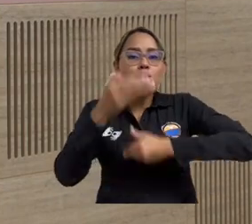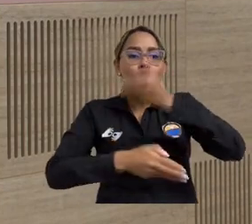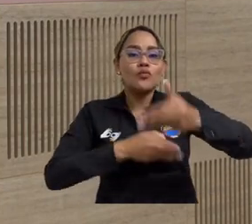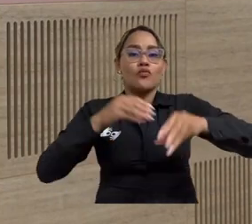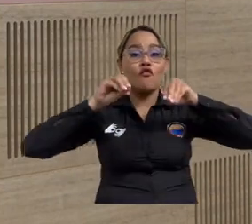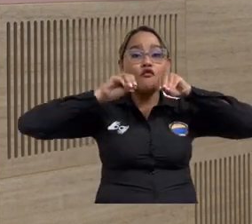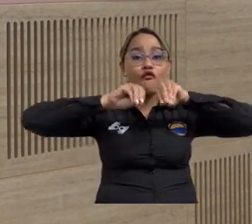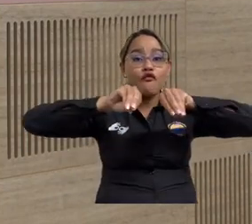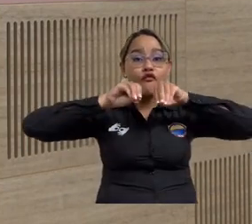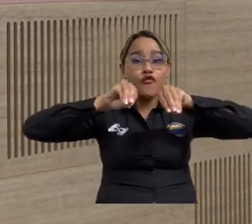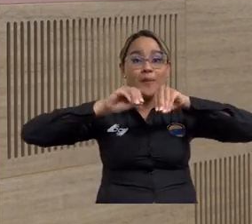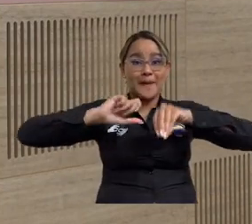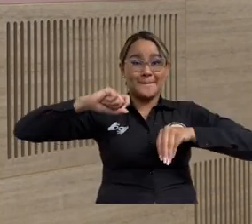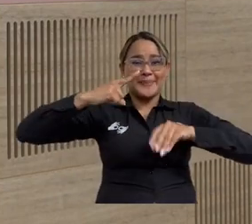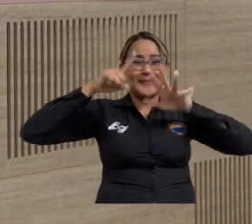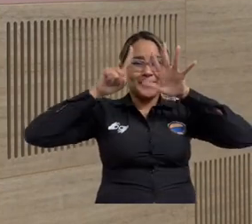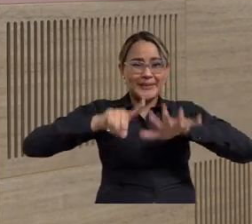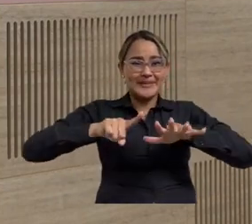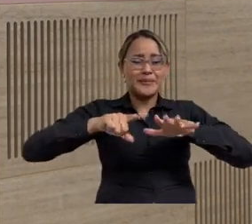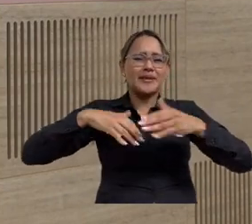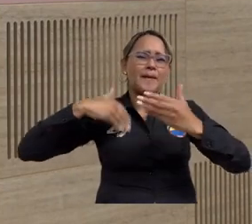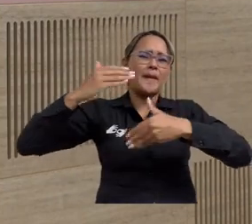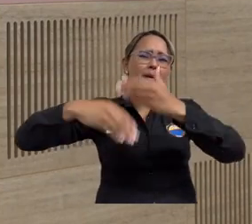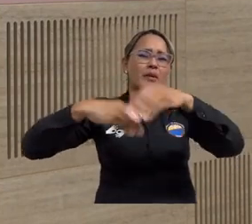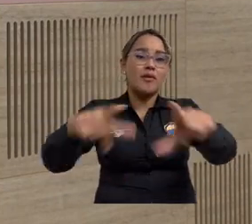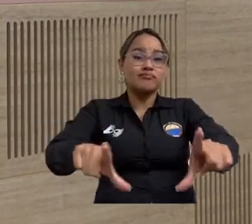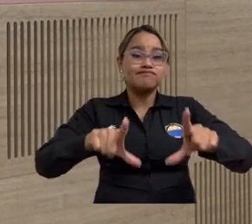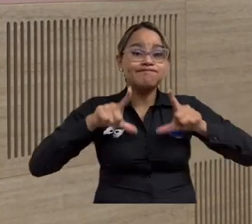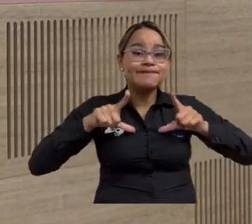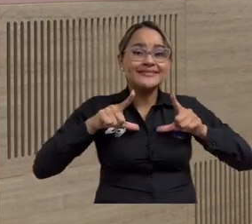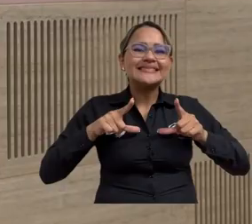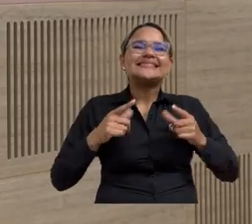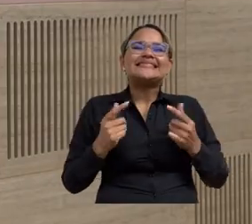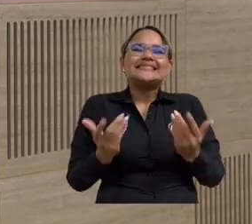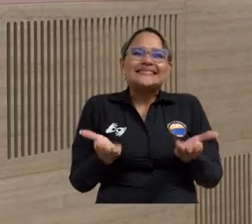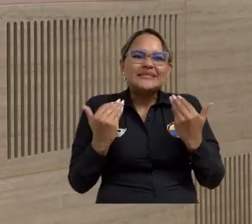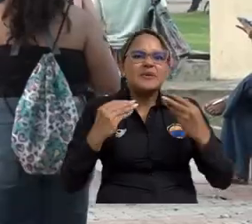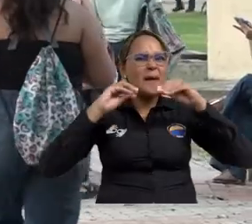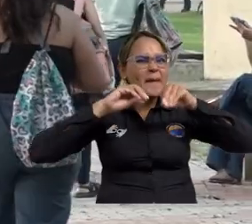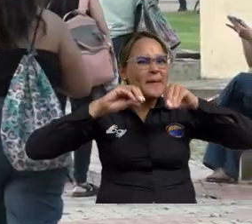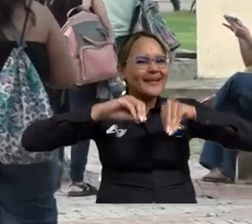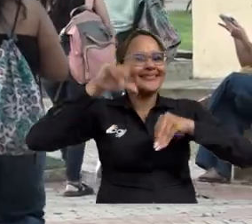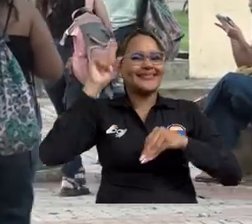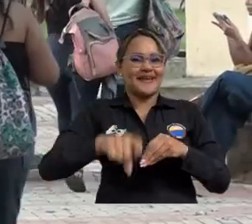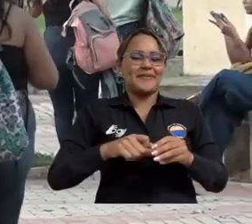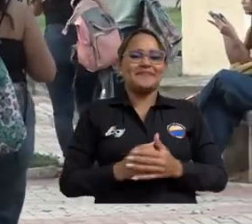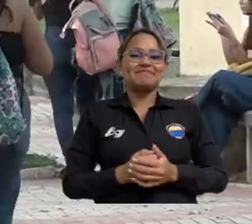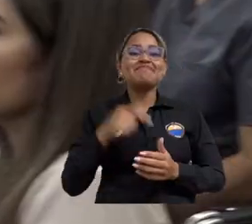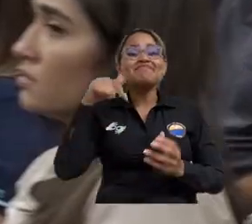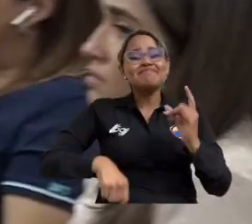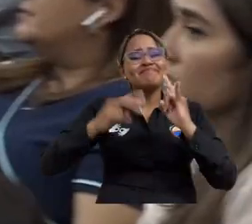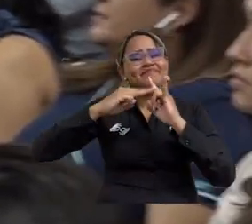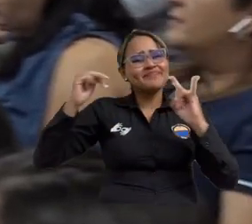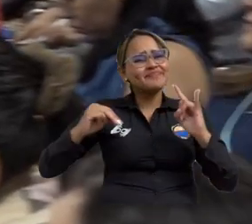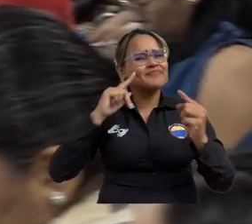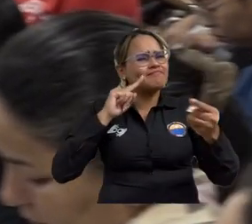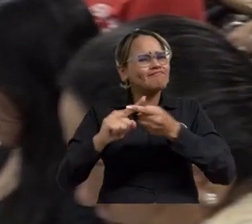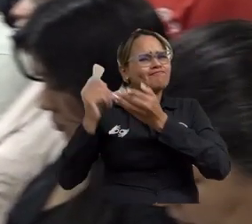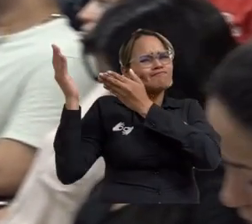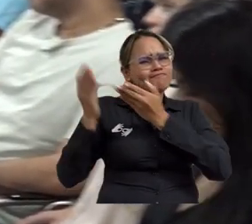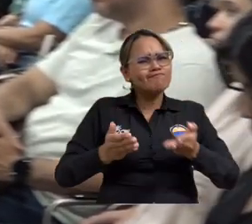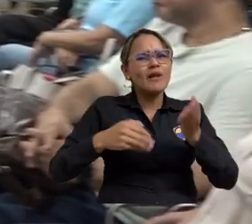de formación desde que llega a primer semestre y cuando egresa sea constructivo. Unimagdalena abre estos espacios